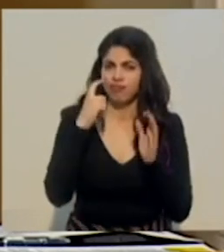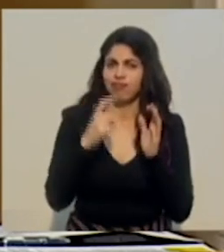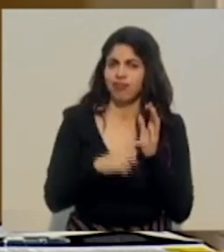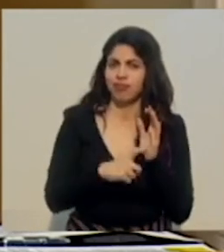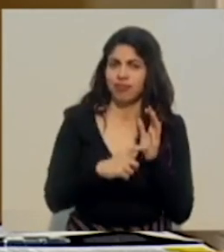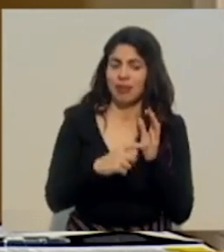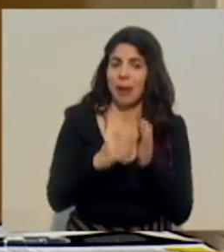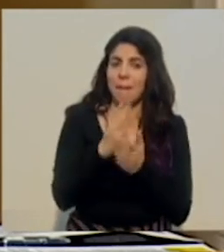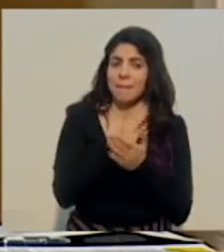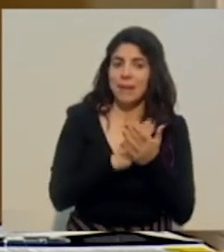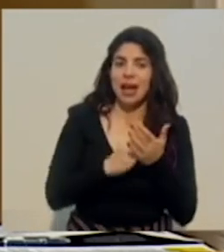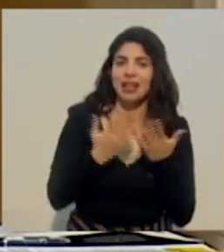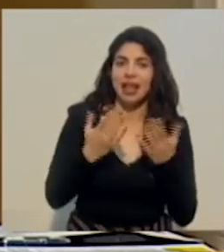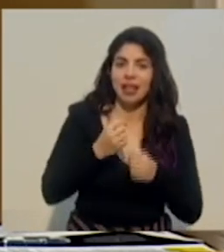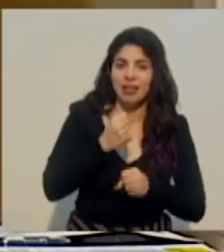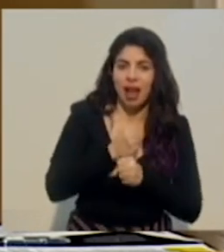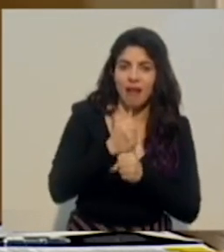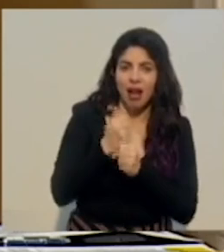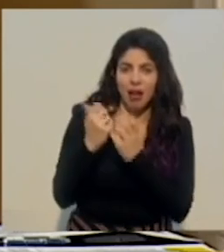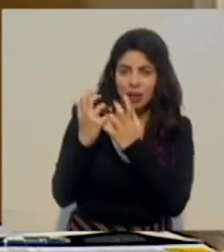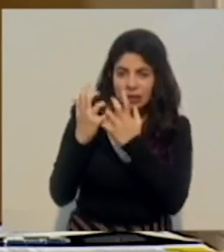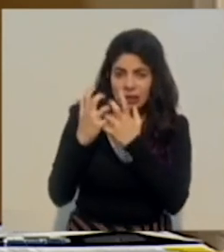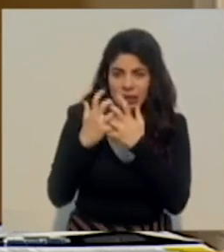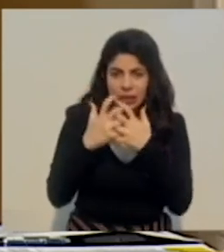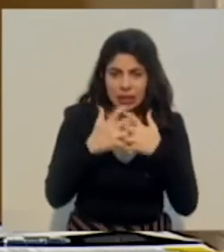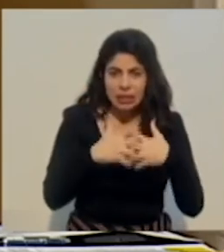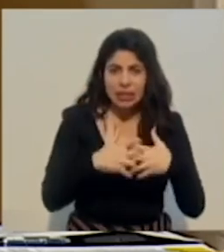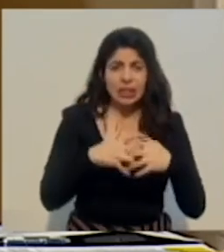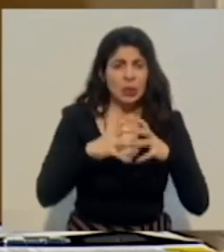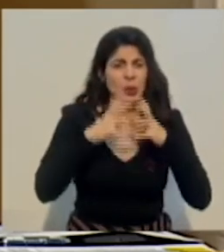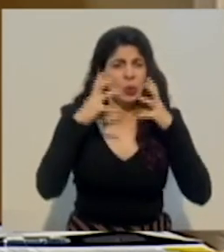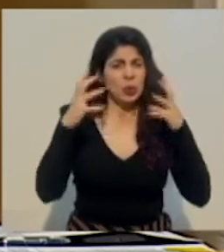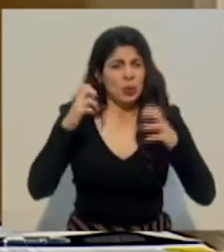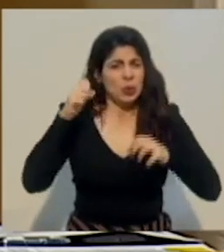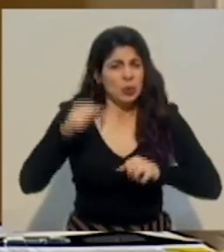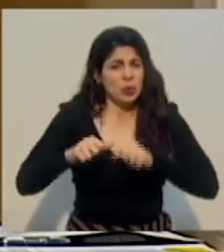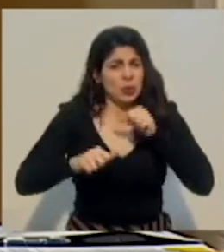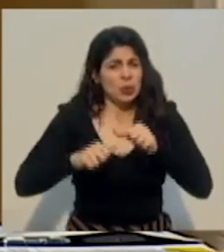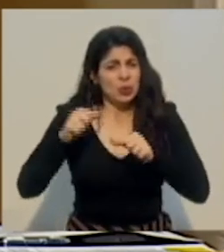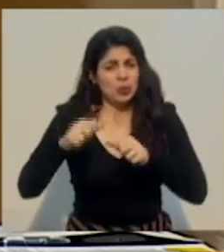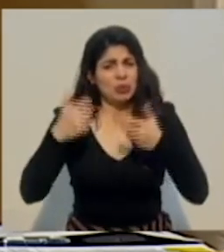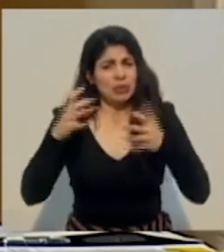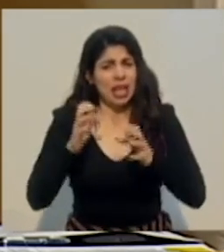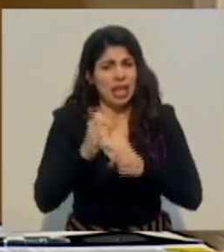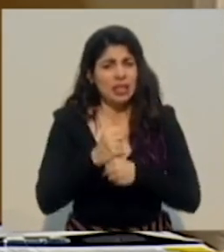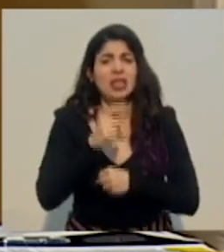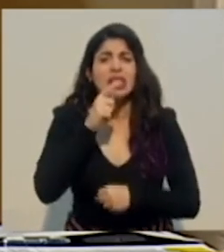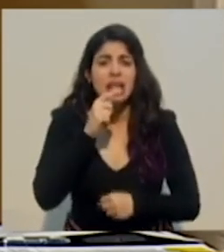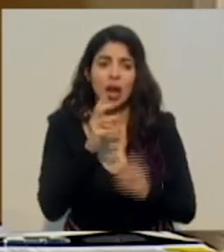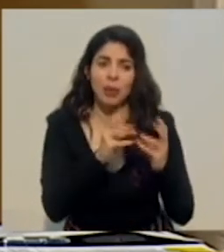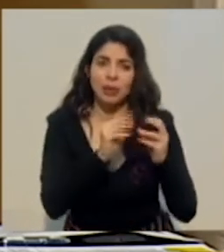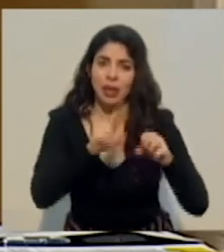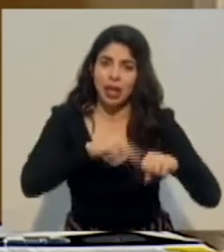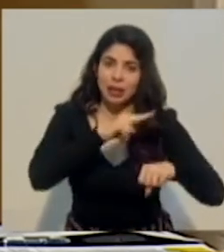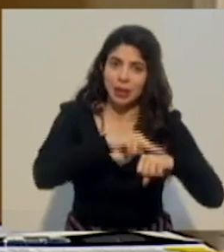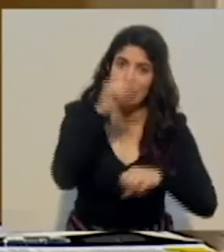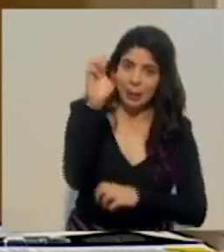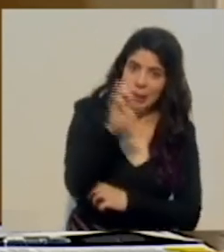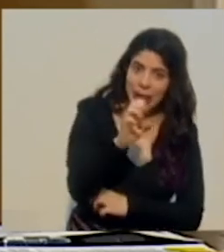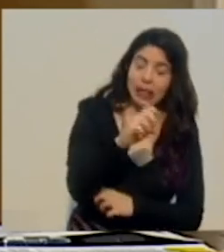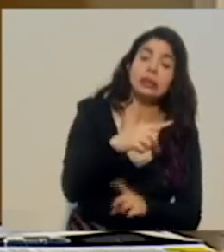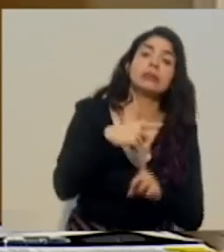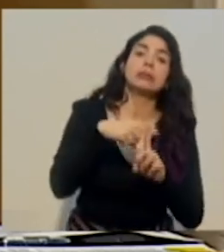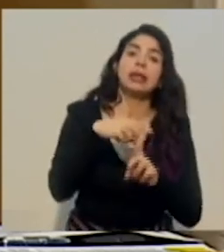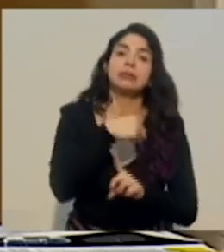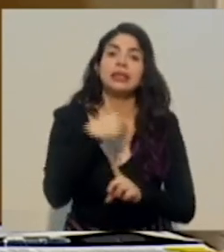articulación del trabajo, el esfuerzo enorme que se ha hecho no sólo por parte de la Comisión Nacional de Emergencias, sino del Ministerio de